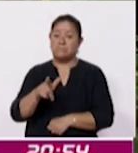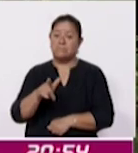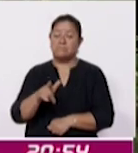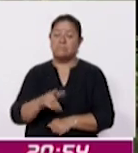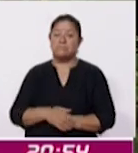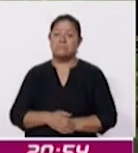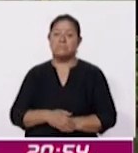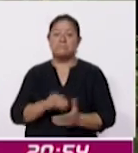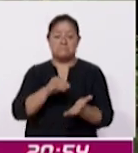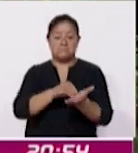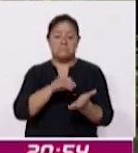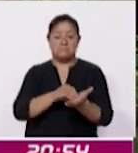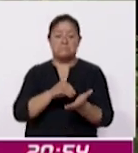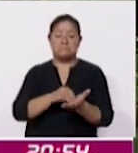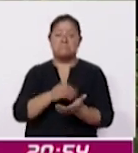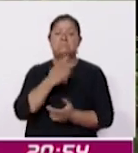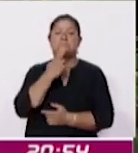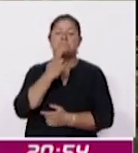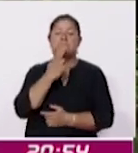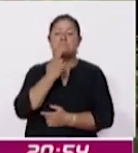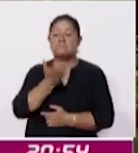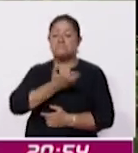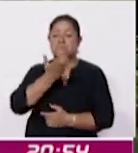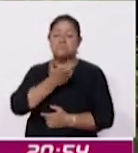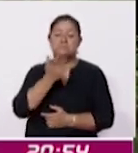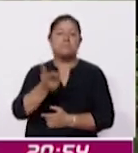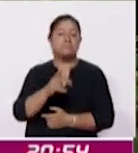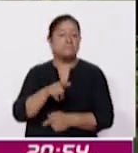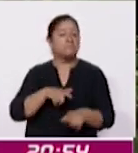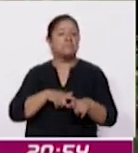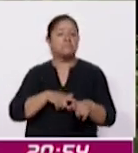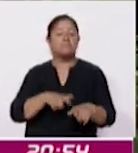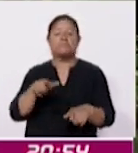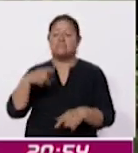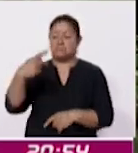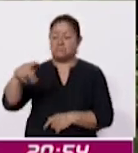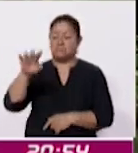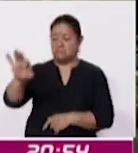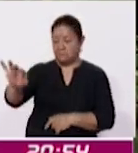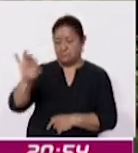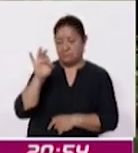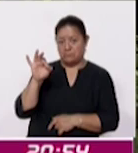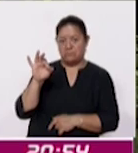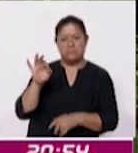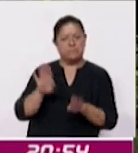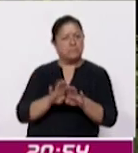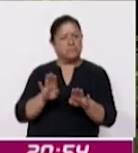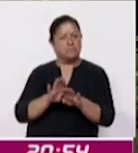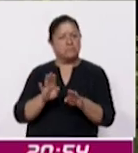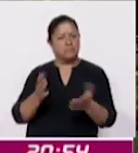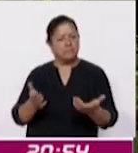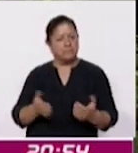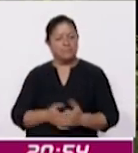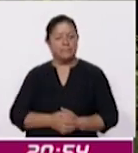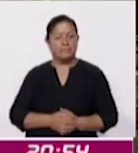se mucho los usos y costumbres de cómo nombran a sus representantes si efectivamente